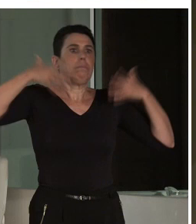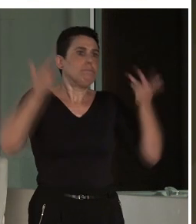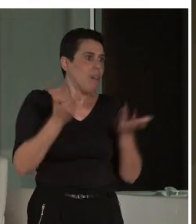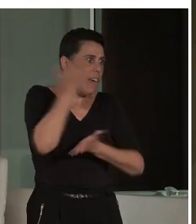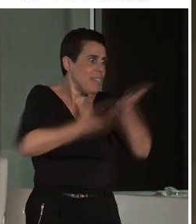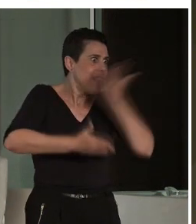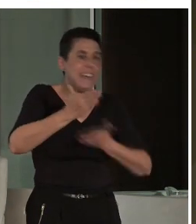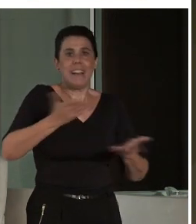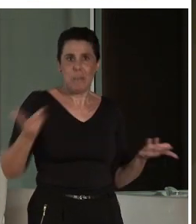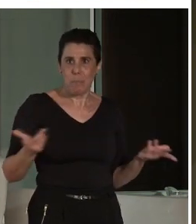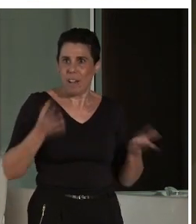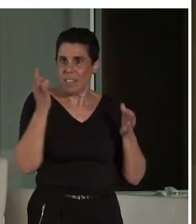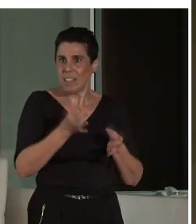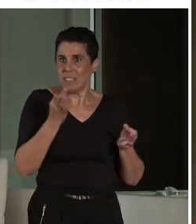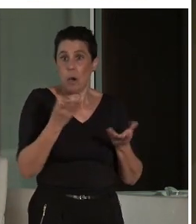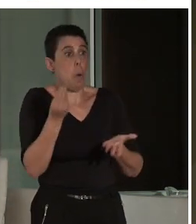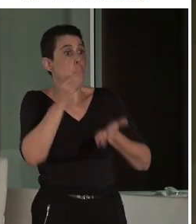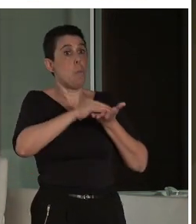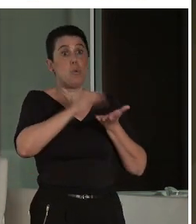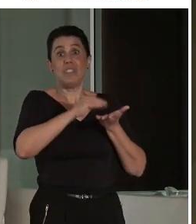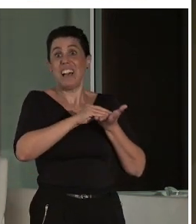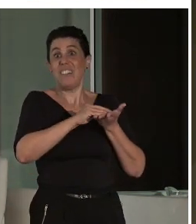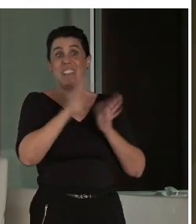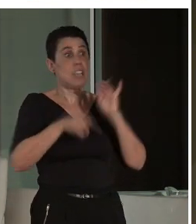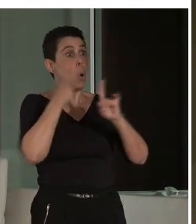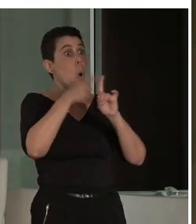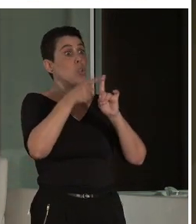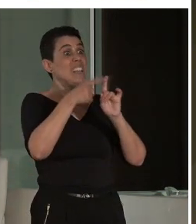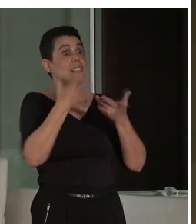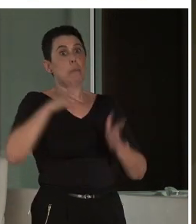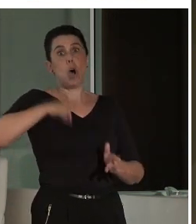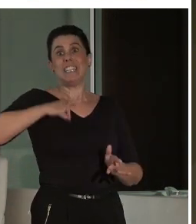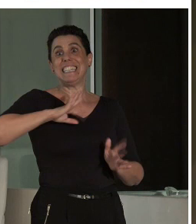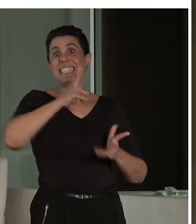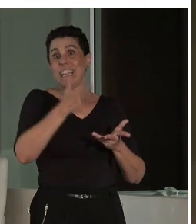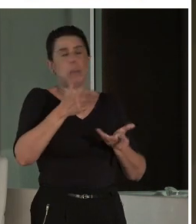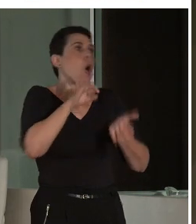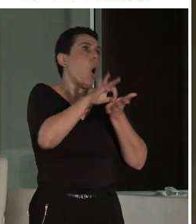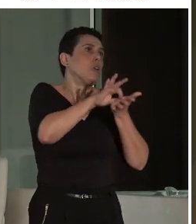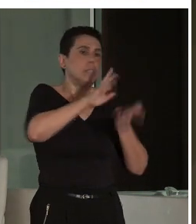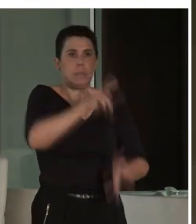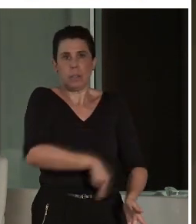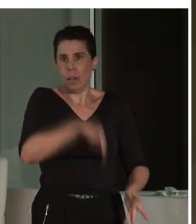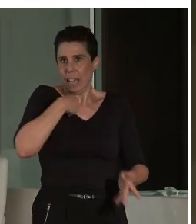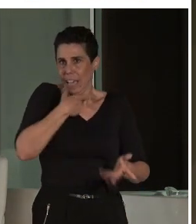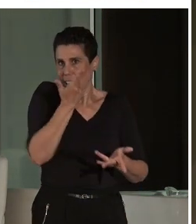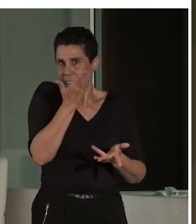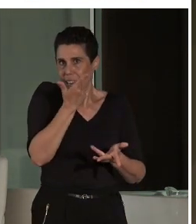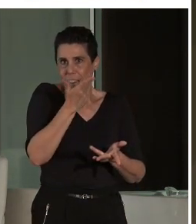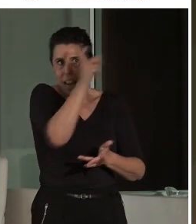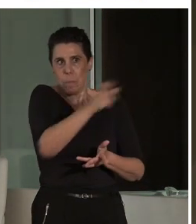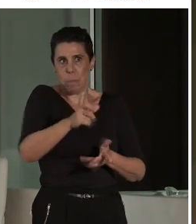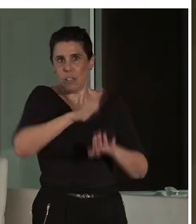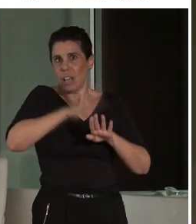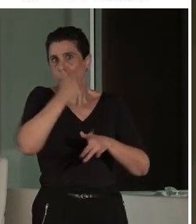incluso utilizamos los servicios de las personas con discapacidad para nosotros mismos porque realmente son mejores, ¿no? Es